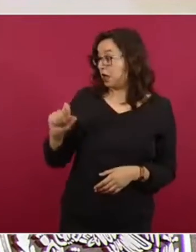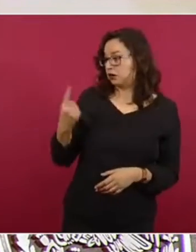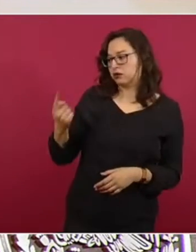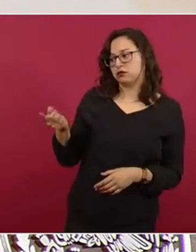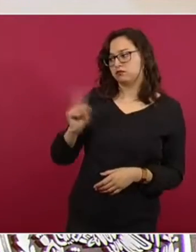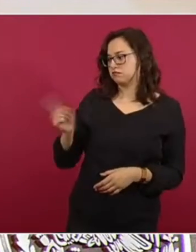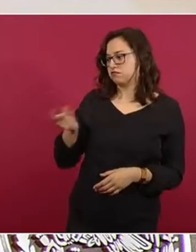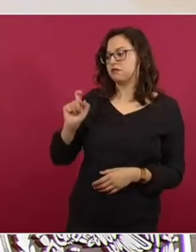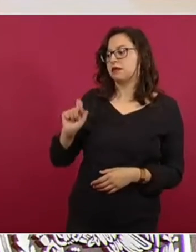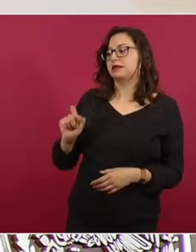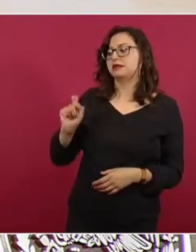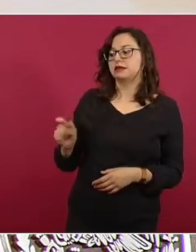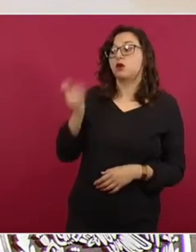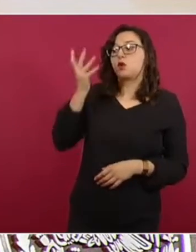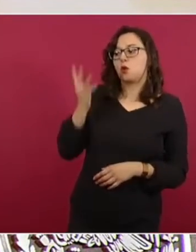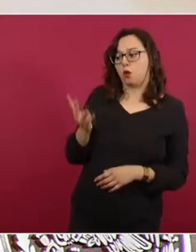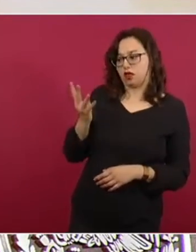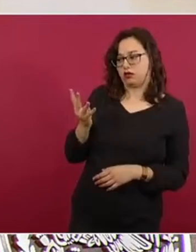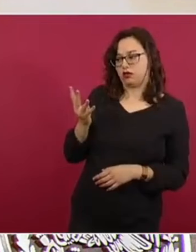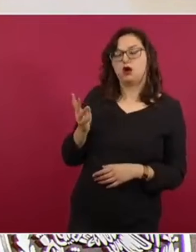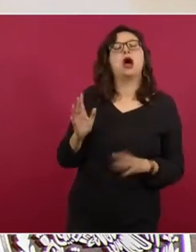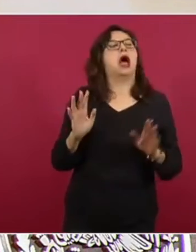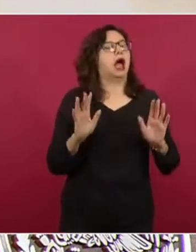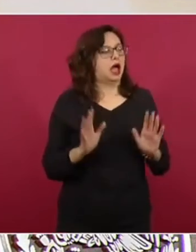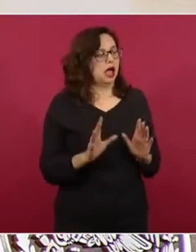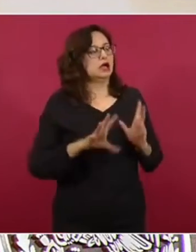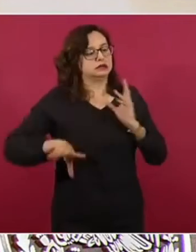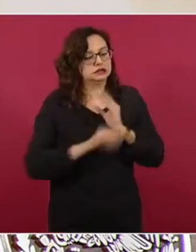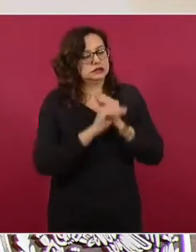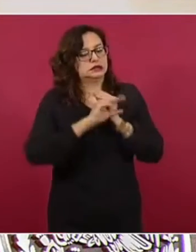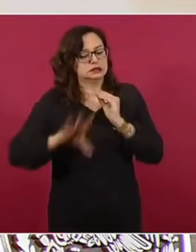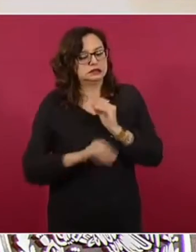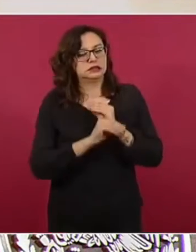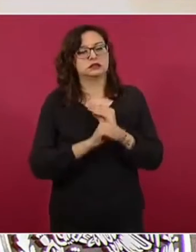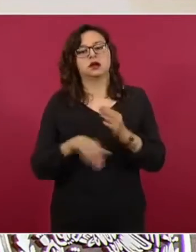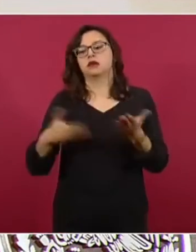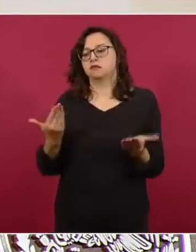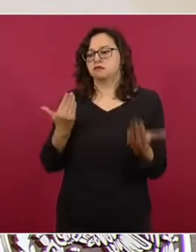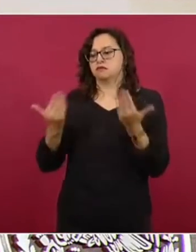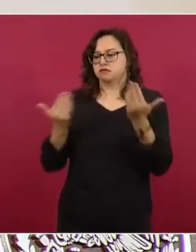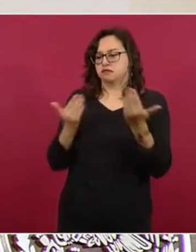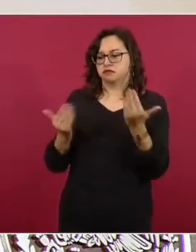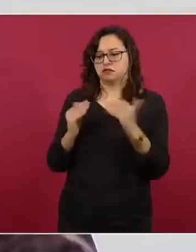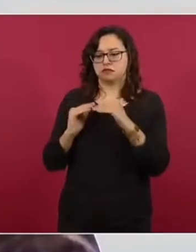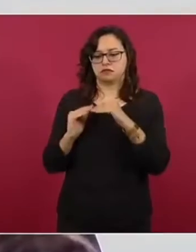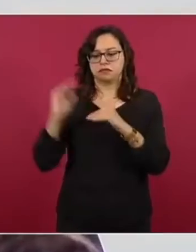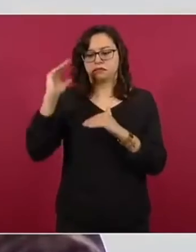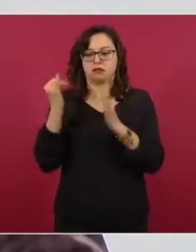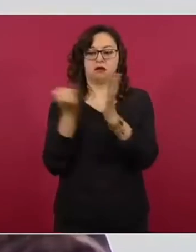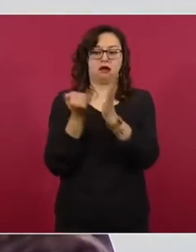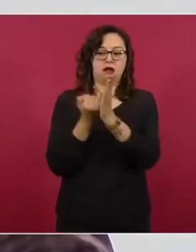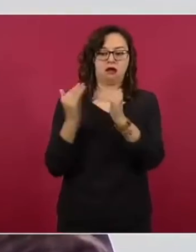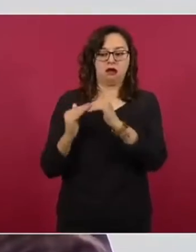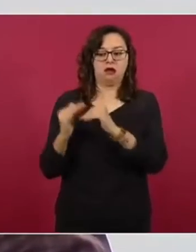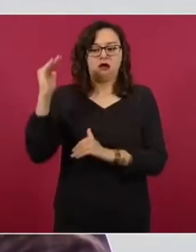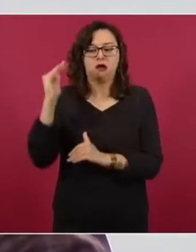una sensible diferencia en el precio con relación a la semana pasada. No es un tema inflacionario, que lo